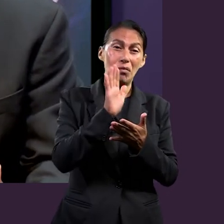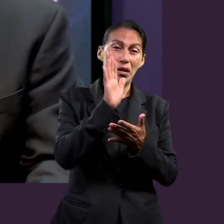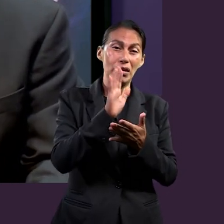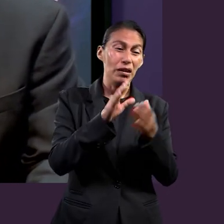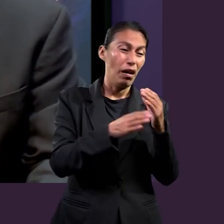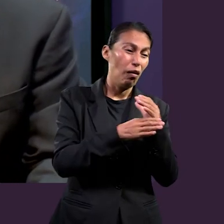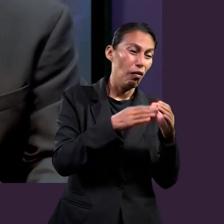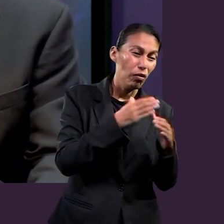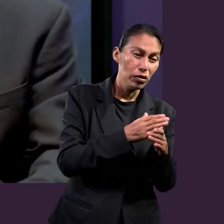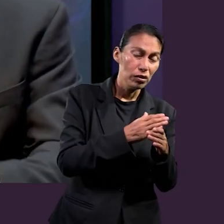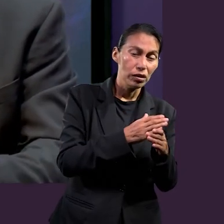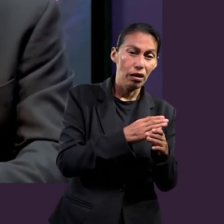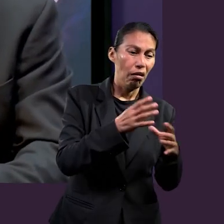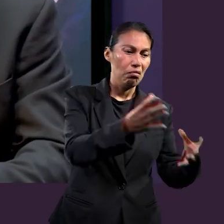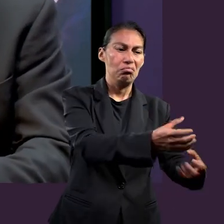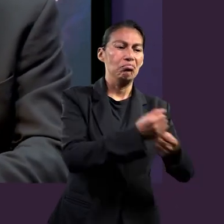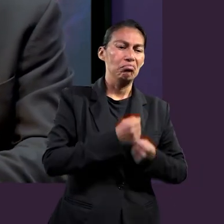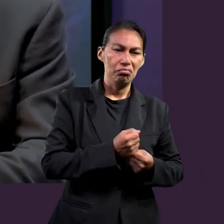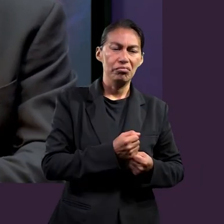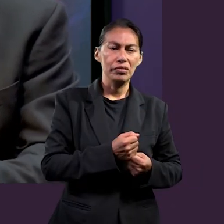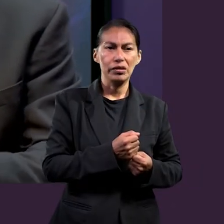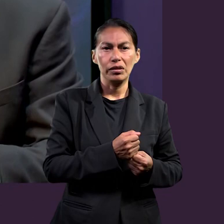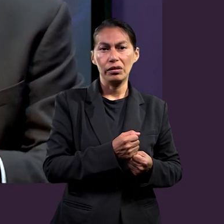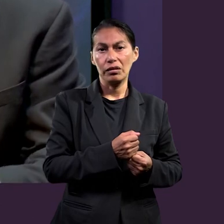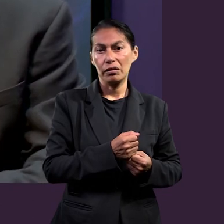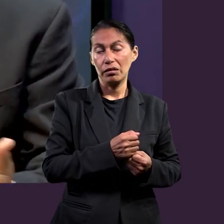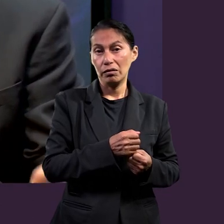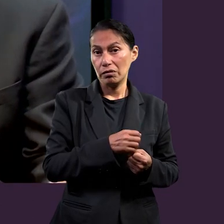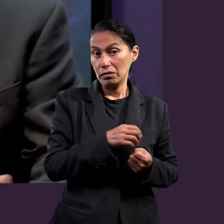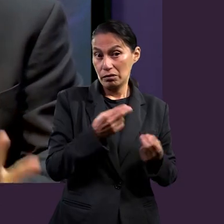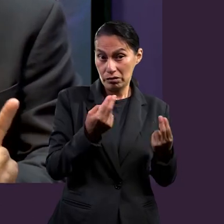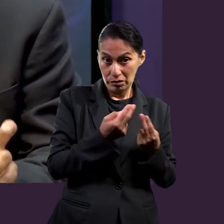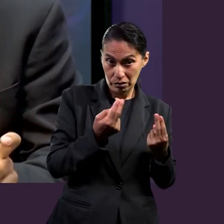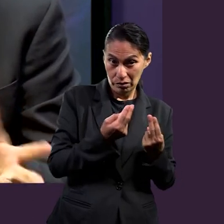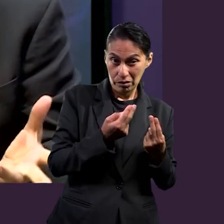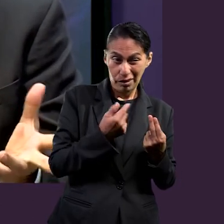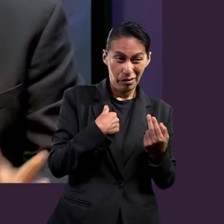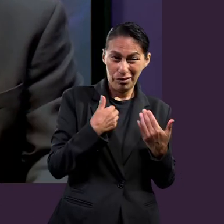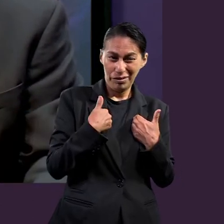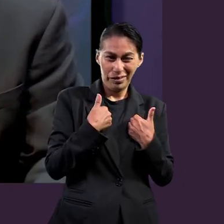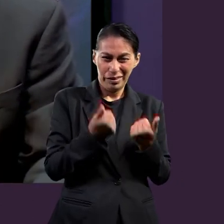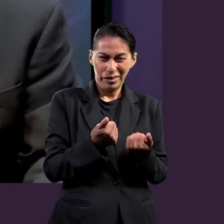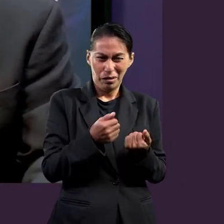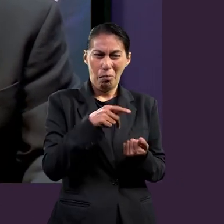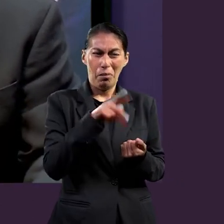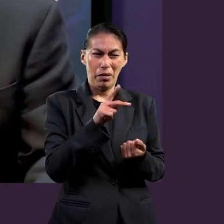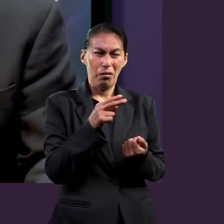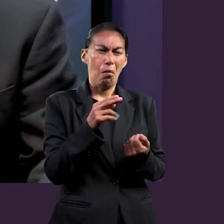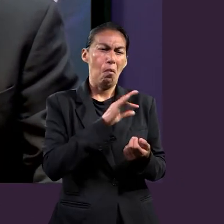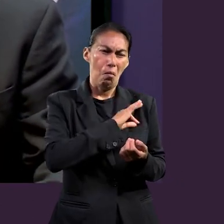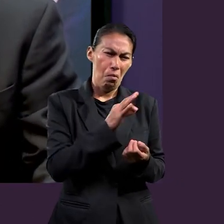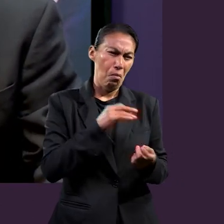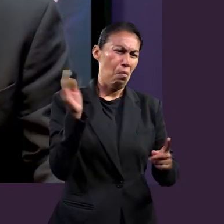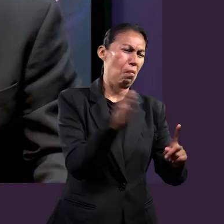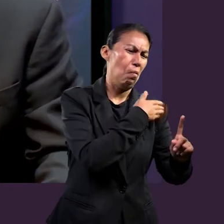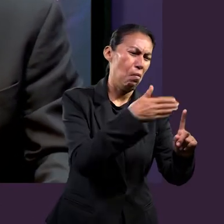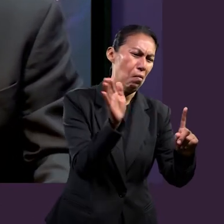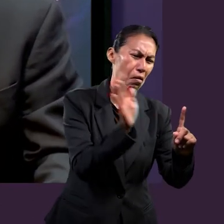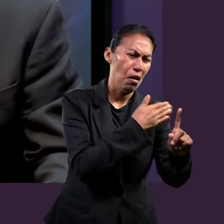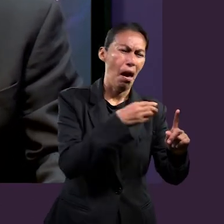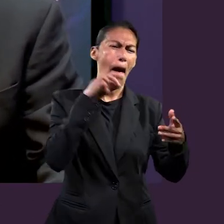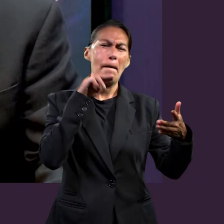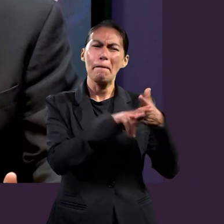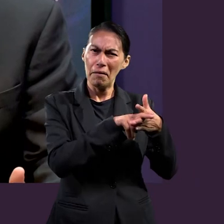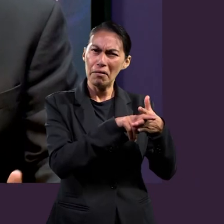propiedad, en donde incluso si era necesario, no entiendo mucho eso, pero les podían pegar